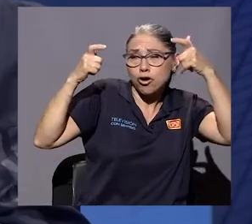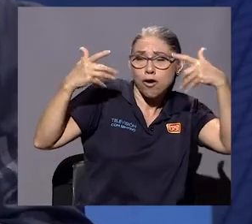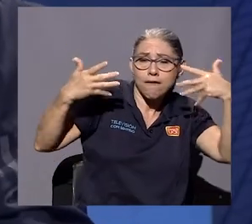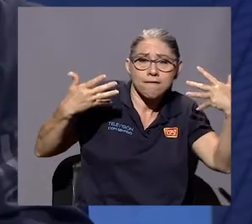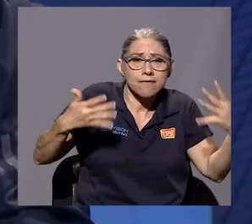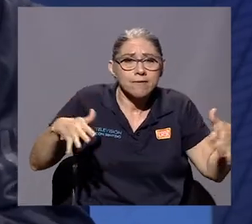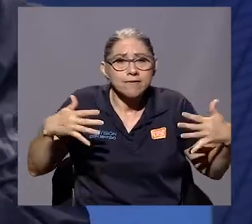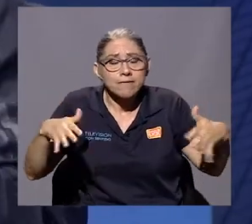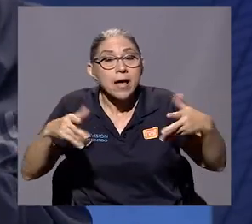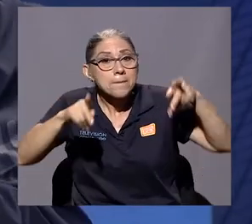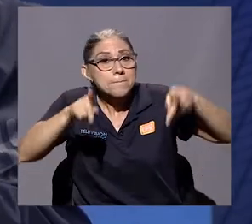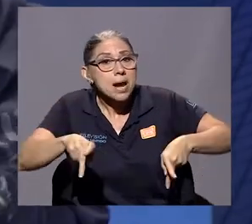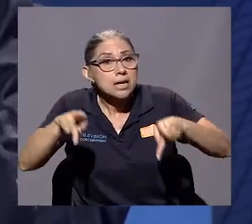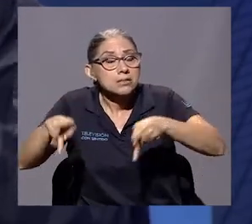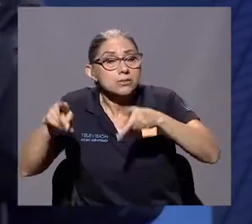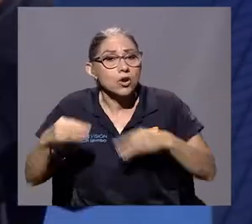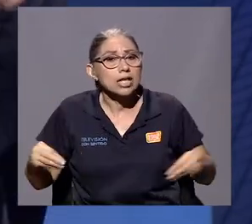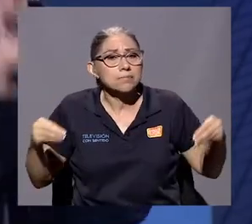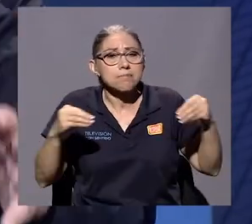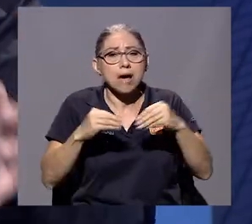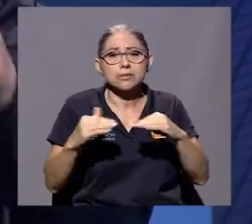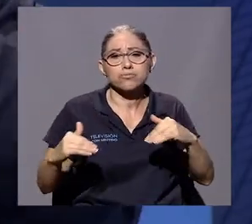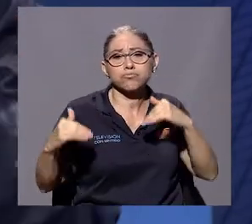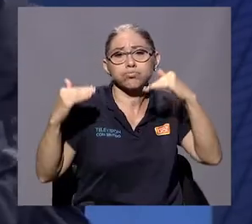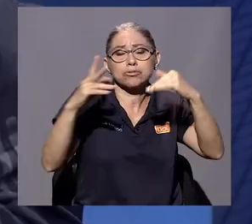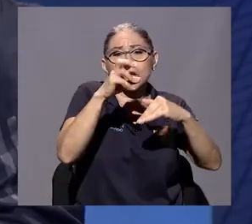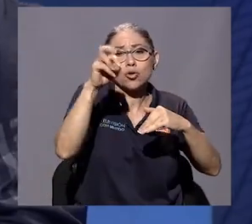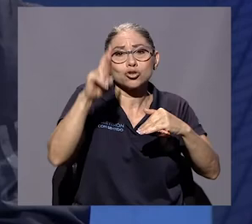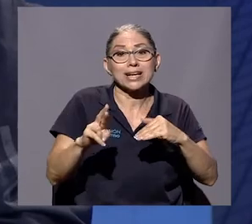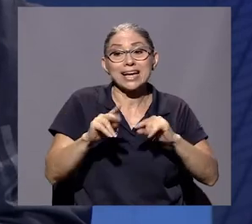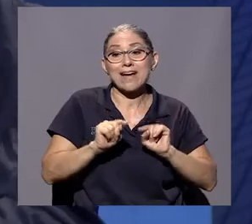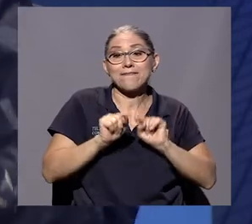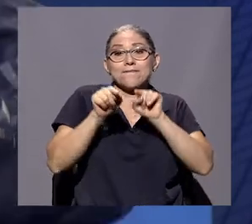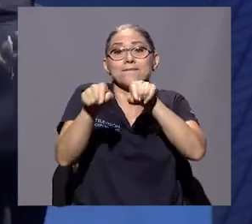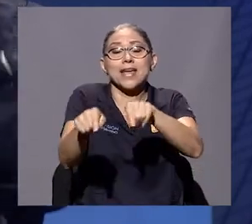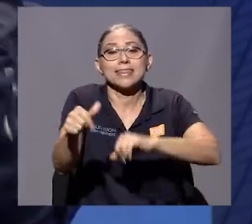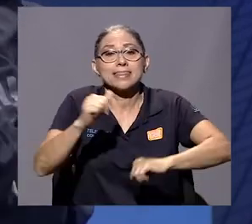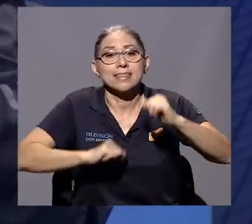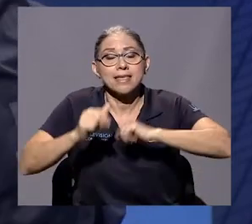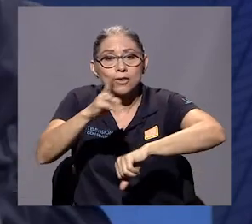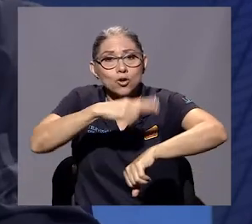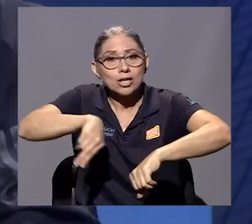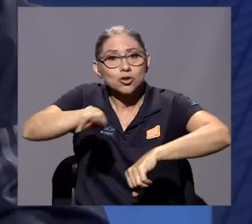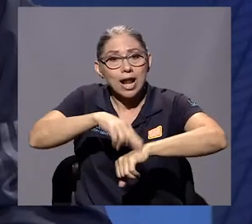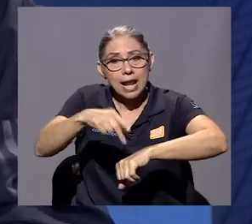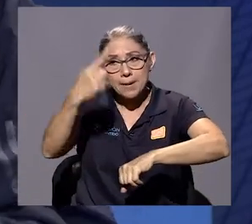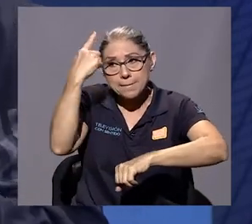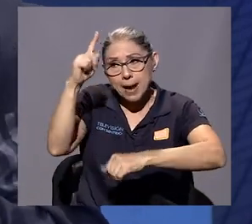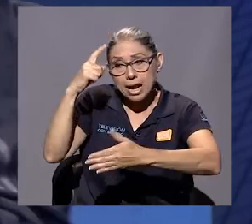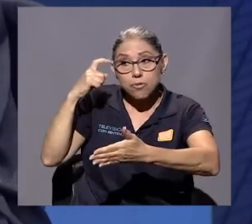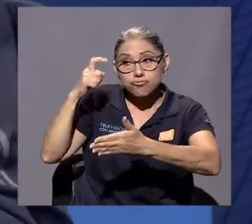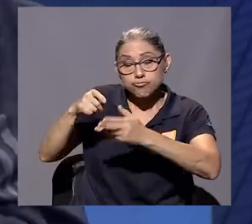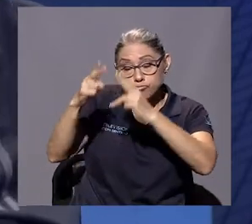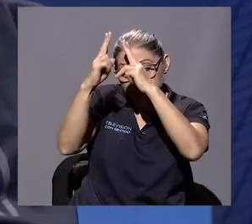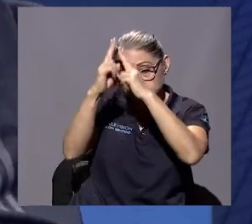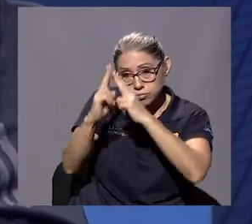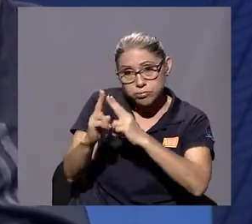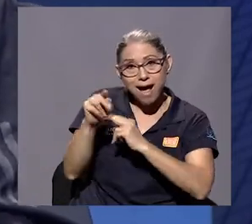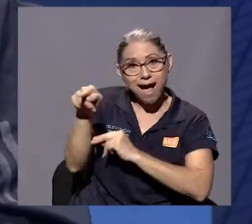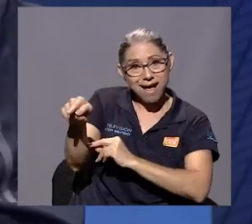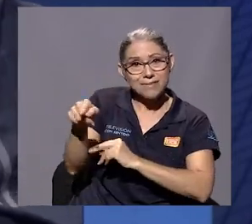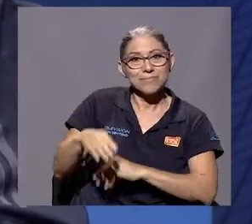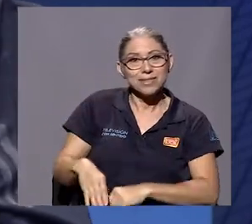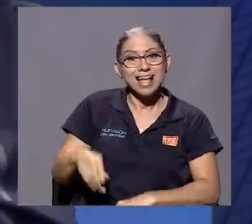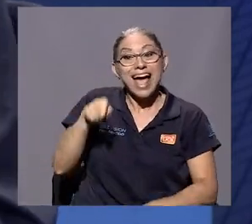lo más selecto de Costa Rica, se reunió en el Teatro Nacional, así es, para homenajearlo, y ahí estábamos nosotros,